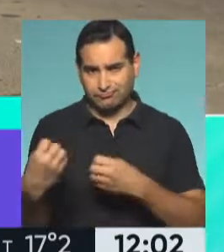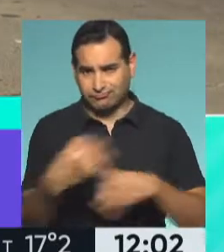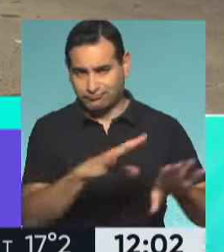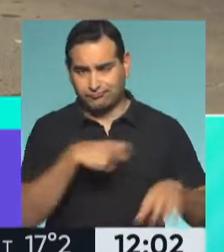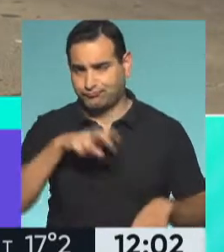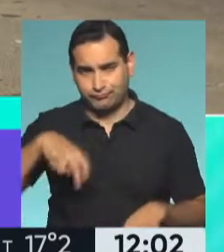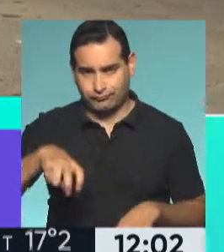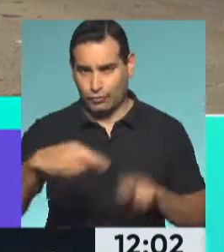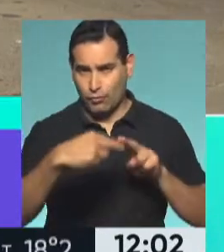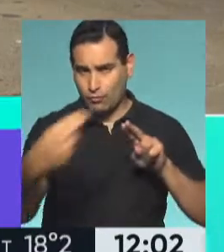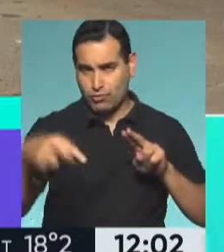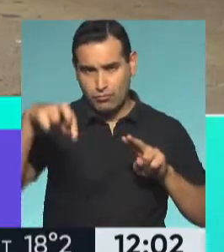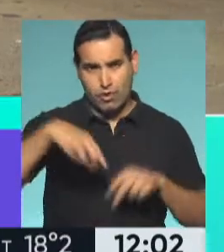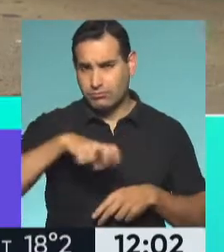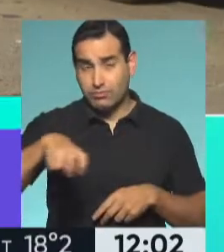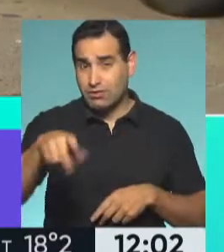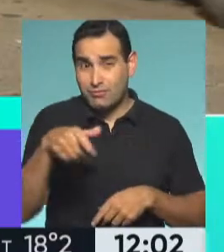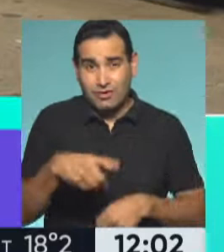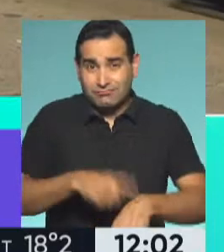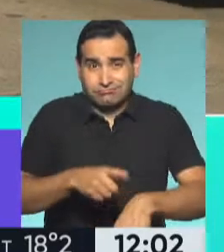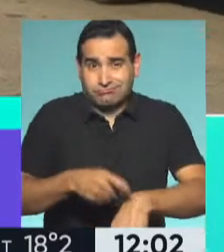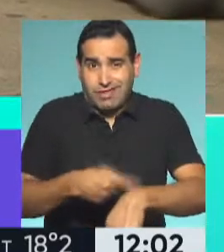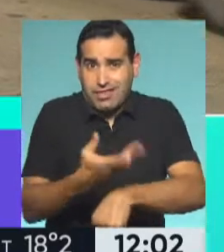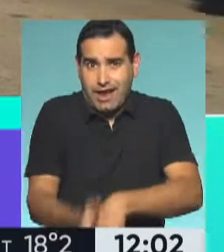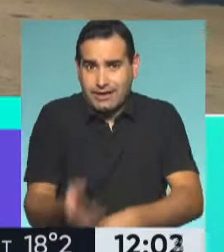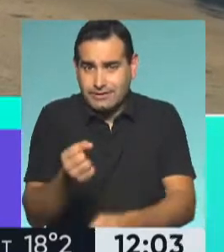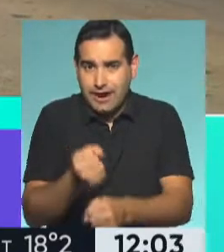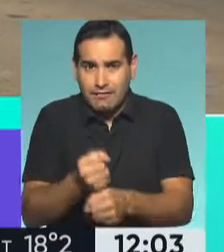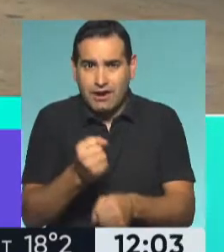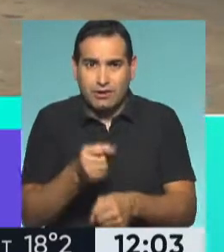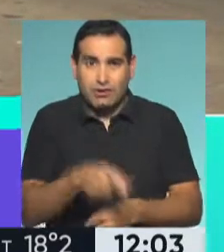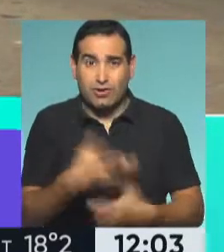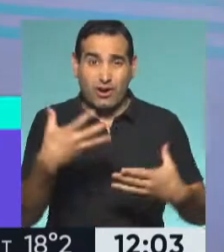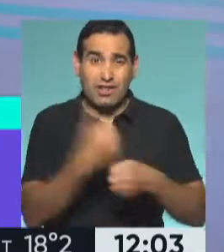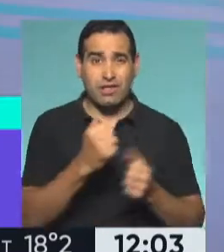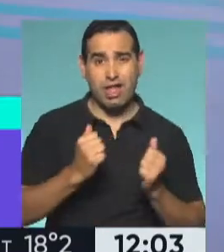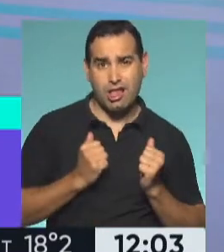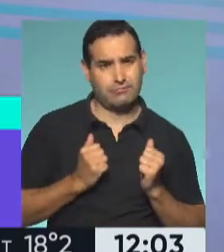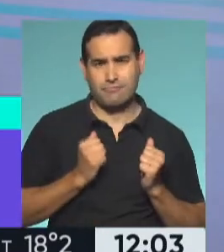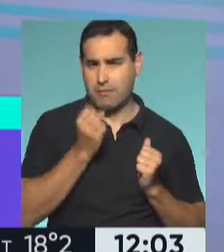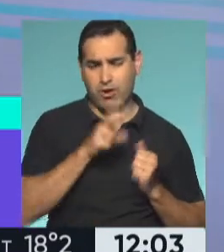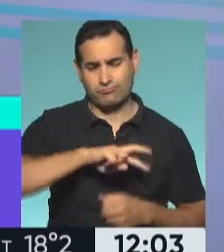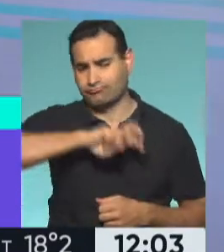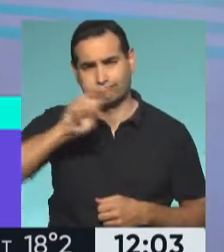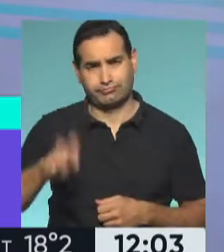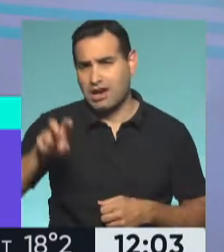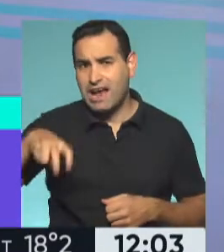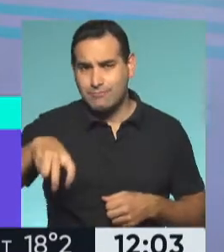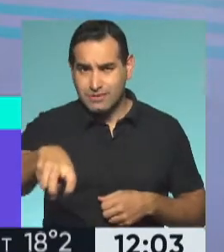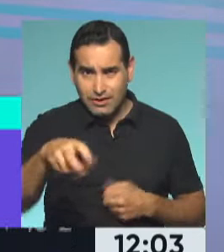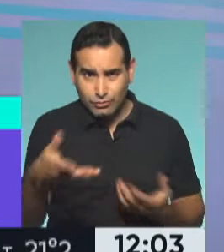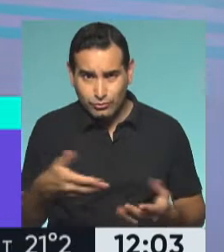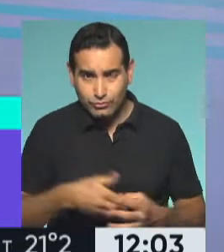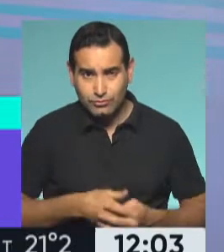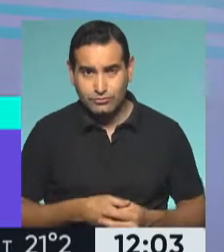caminar puente Puey Redone, porque decían, no llegamos al trabajo. De esta manera hacemos más rápido que yendo en colectivo, preferían ir caminando.